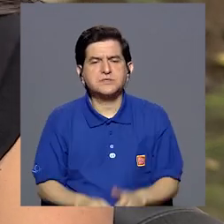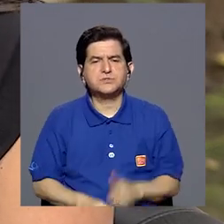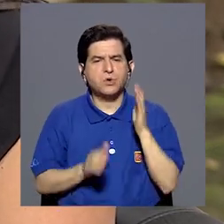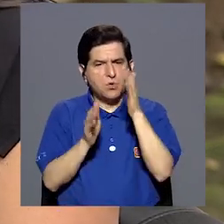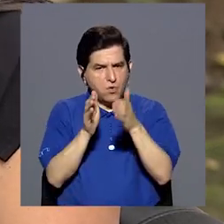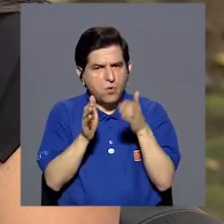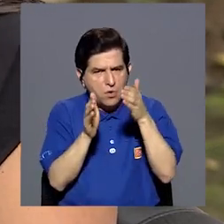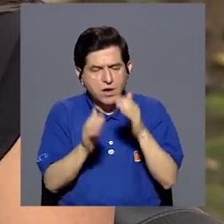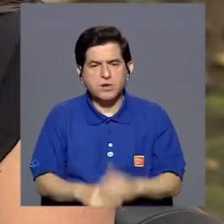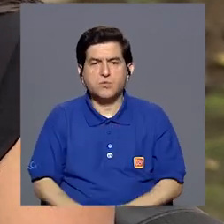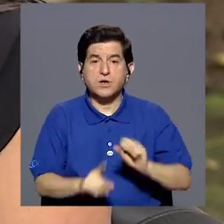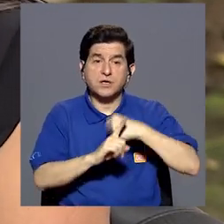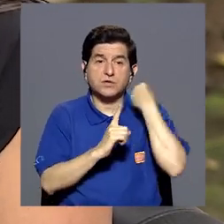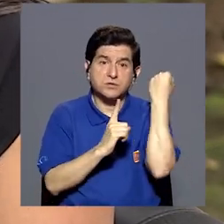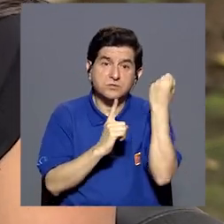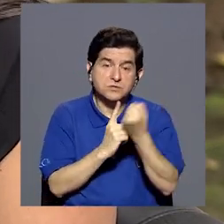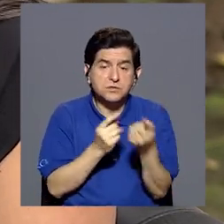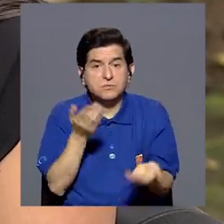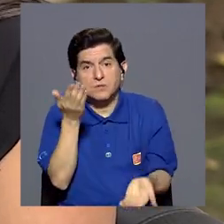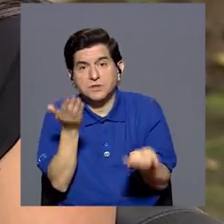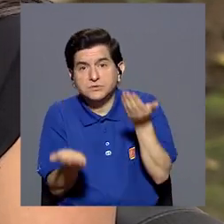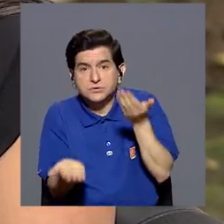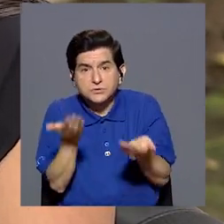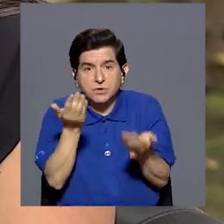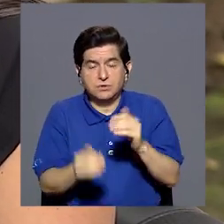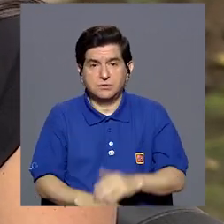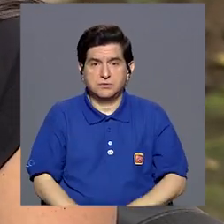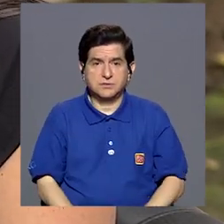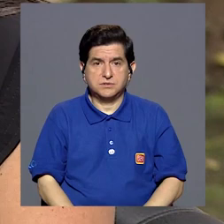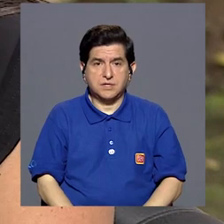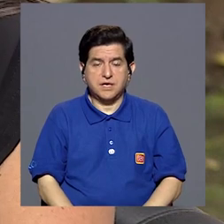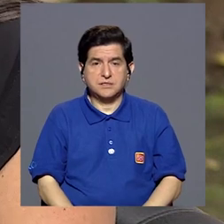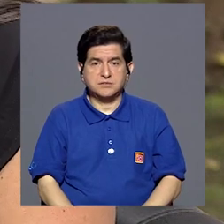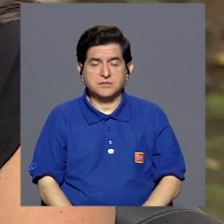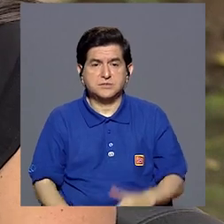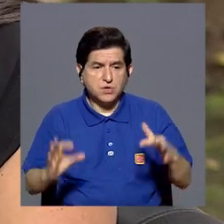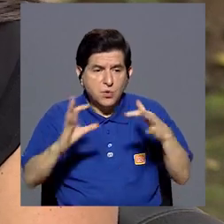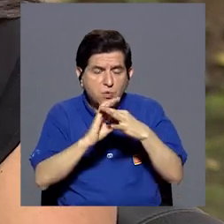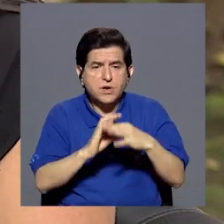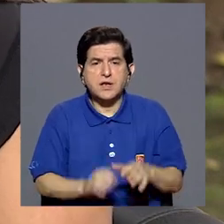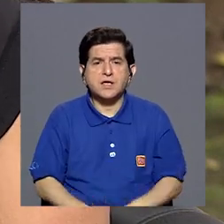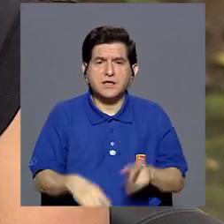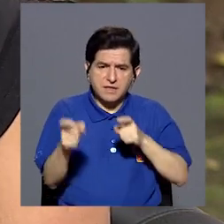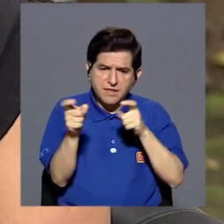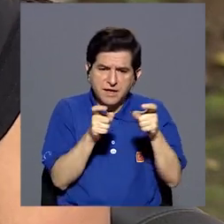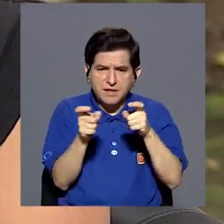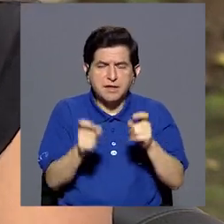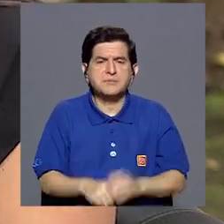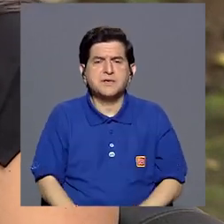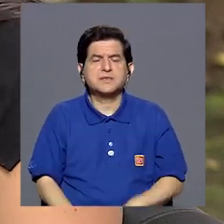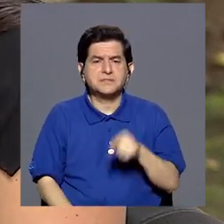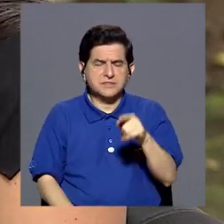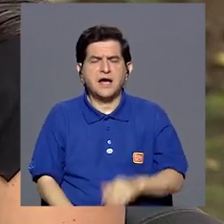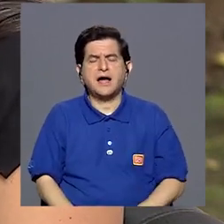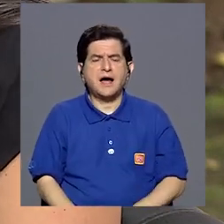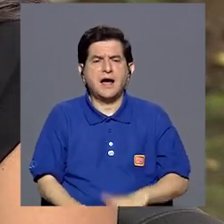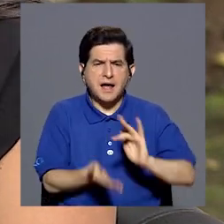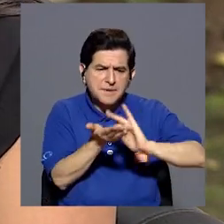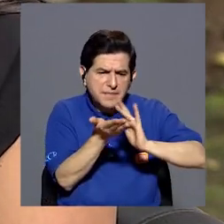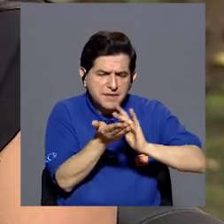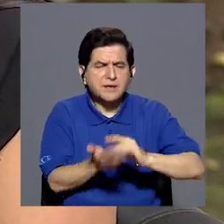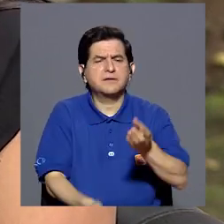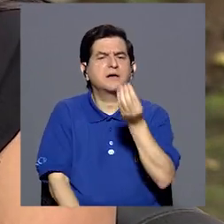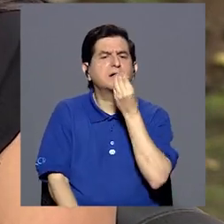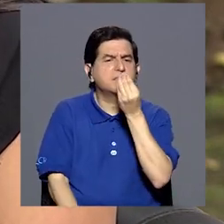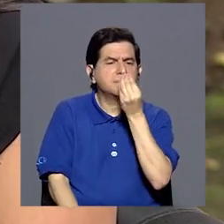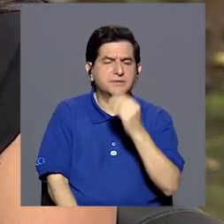el cuido, ya cuestiones que tienen que ver con administración de medicamentos, con nutrición